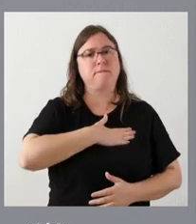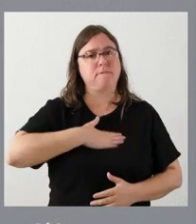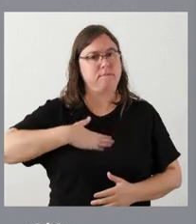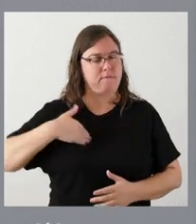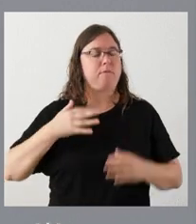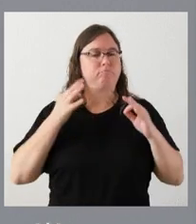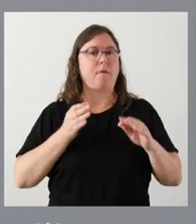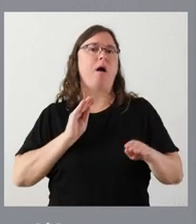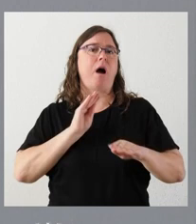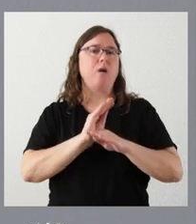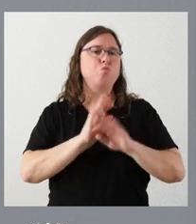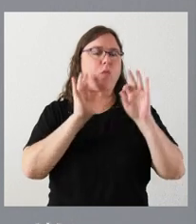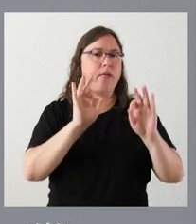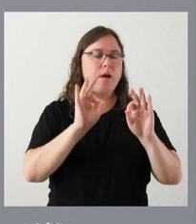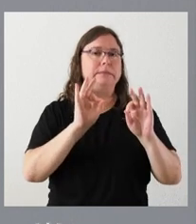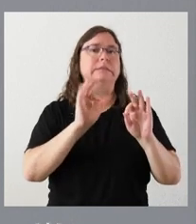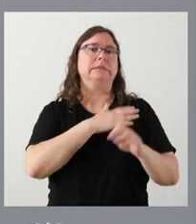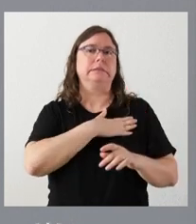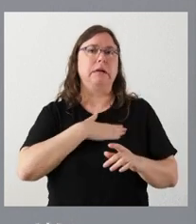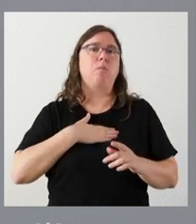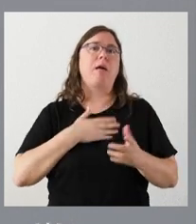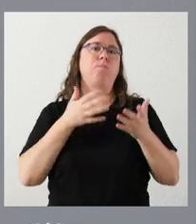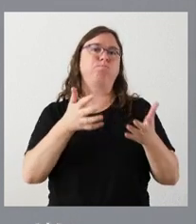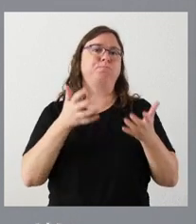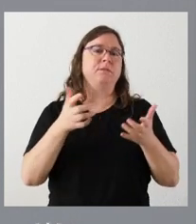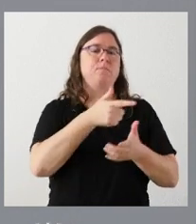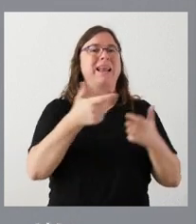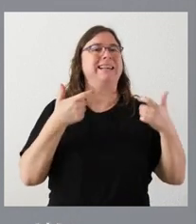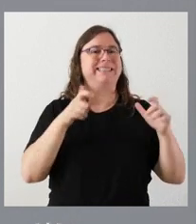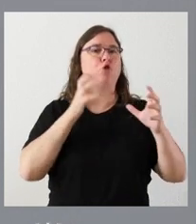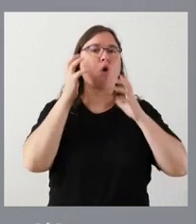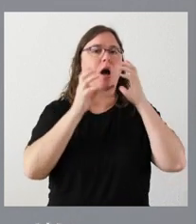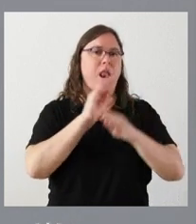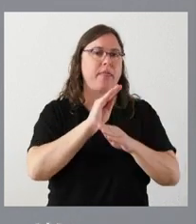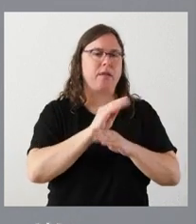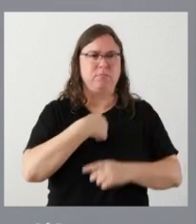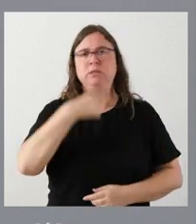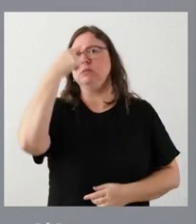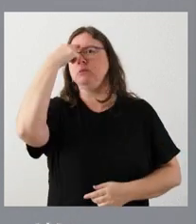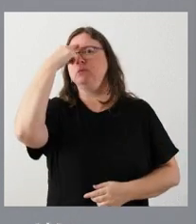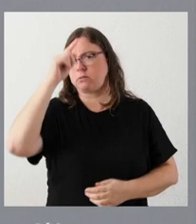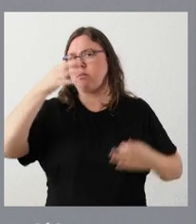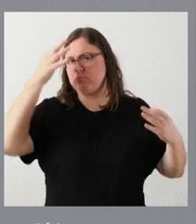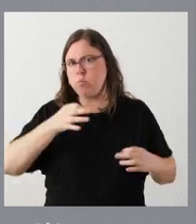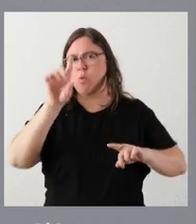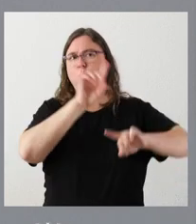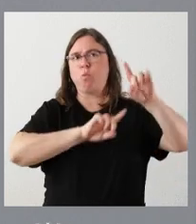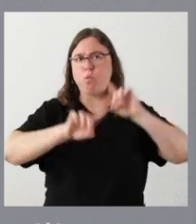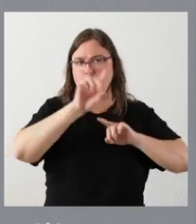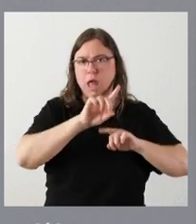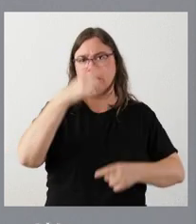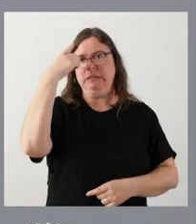ayudas e iniciativas que puedan beneficiar al sector de la ganadería, porque somos muy conscientes de los problemas que tienen. La ausencia